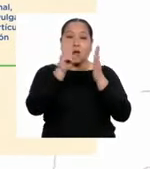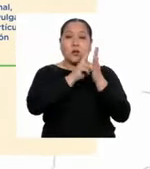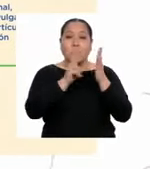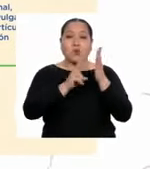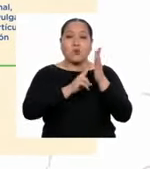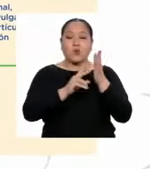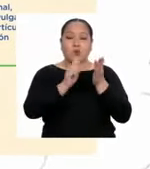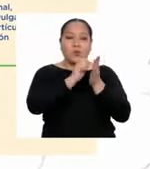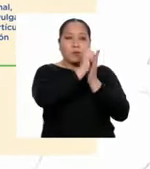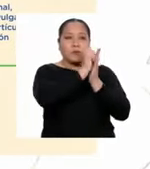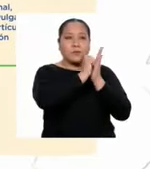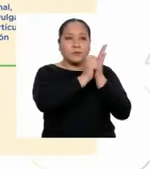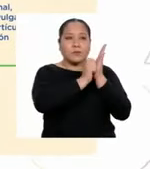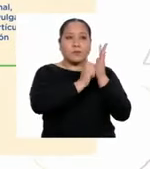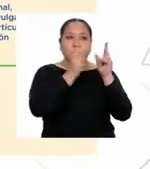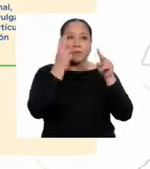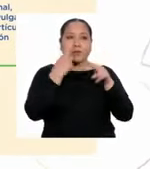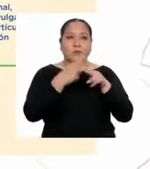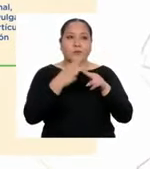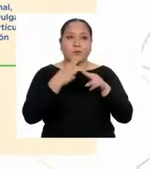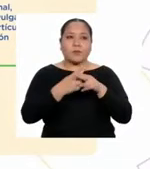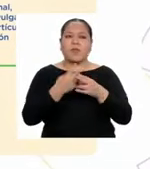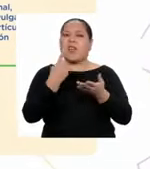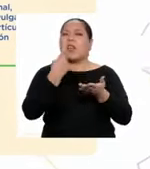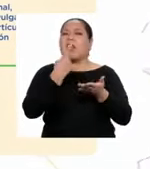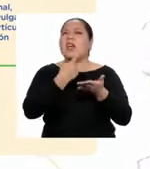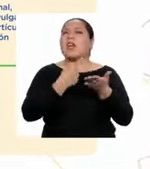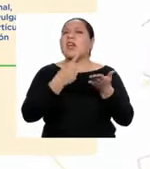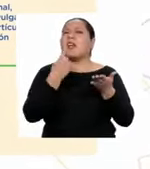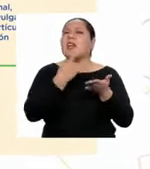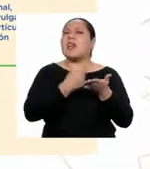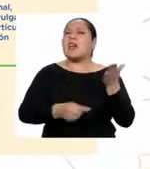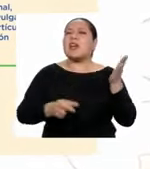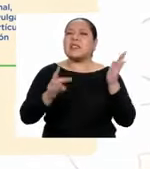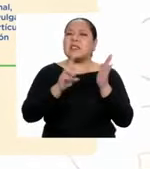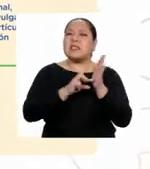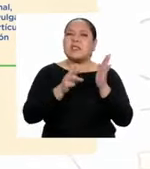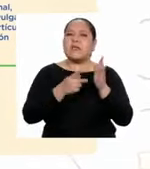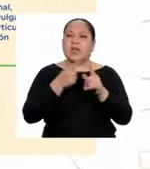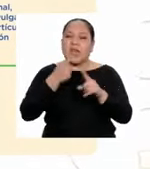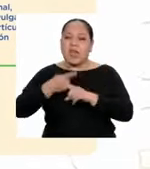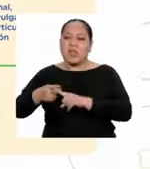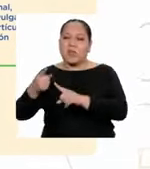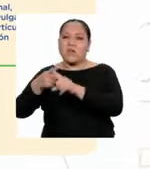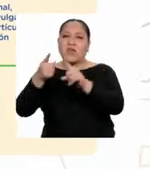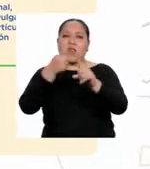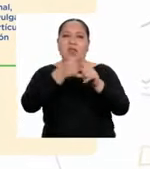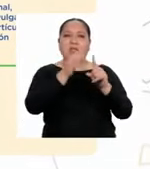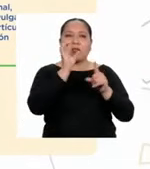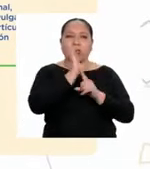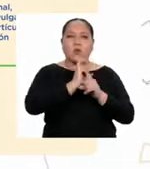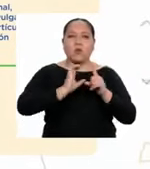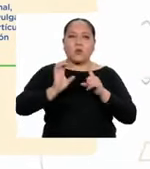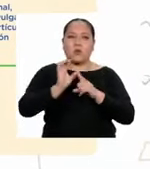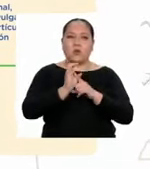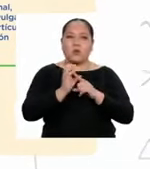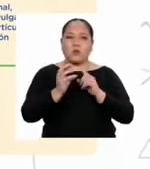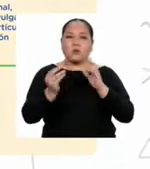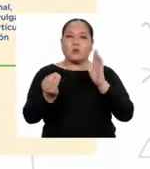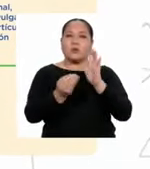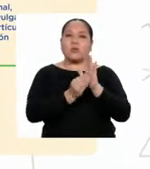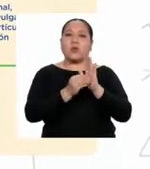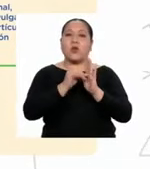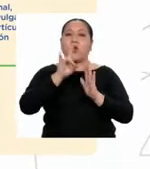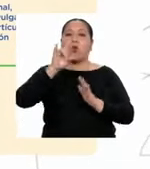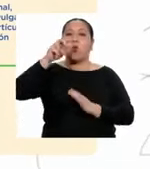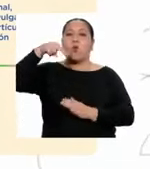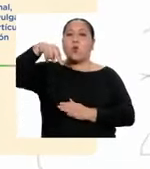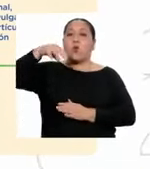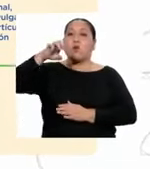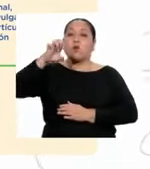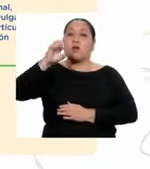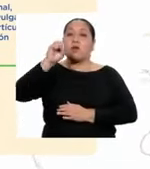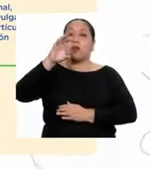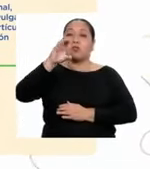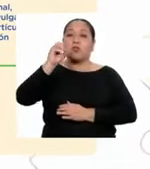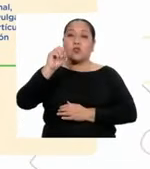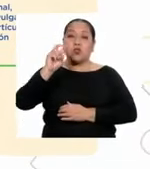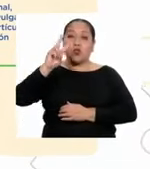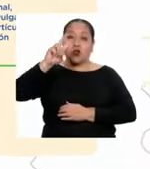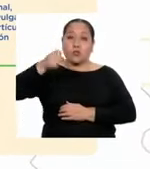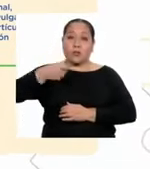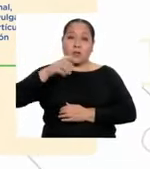texto llamado... ¿Qué es la diversidad cultural? Publicado por la UNESCO en 2005.